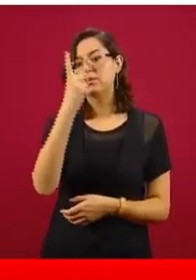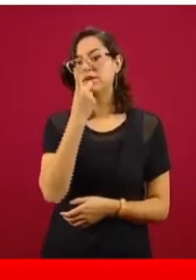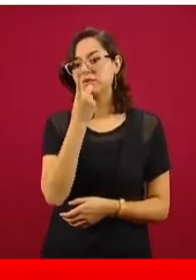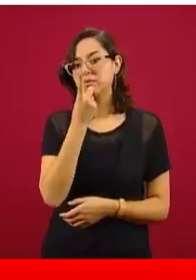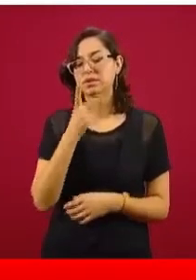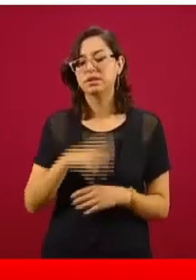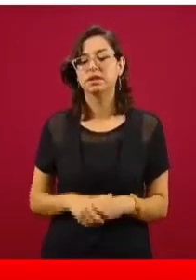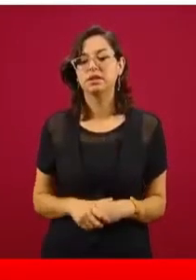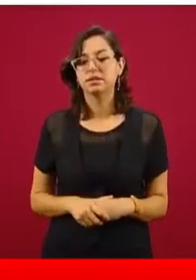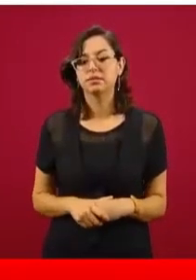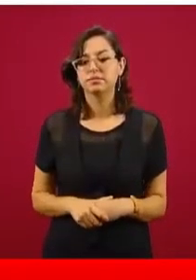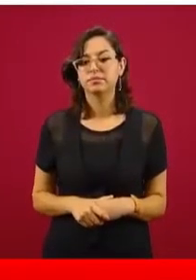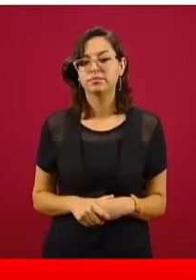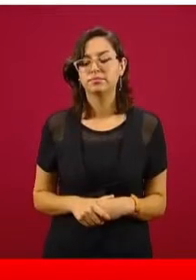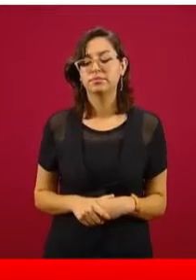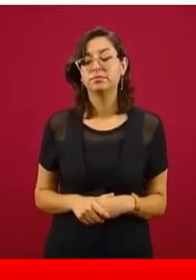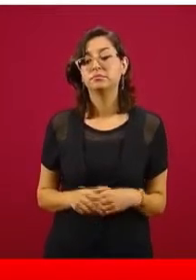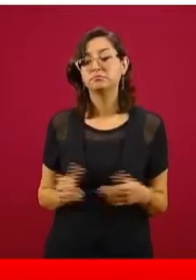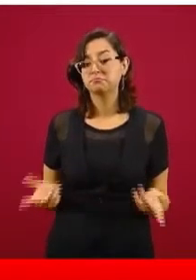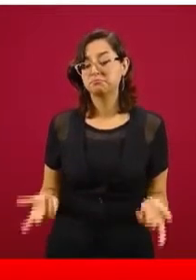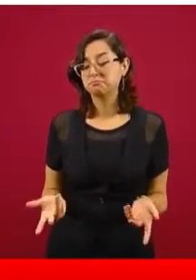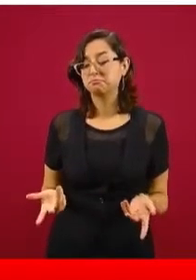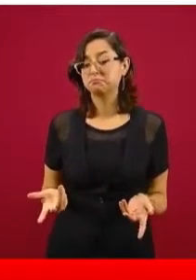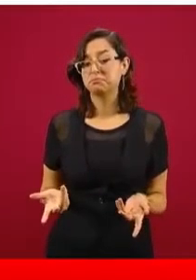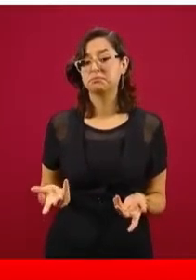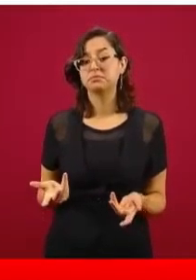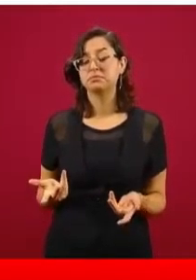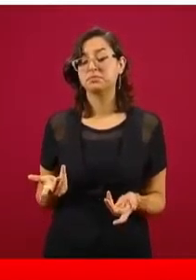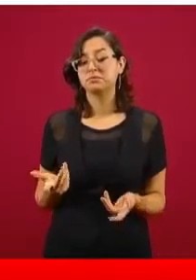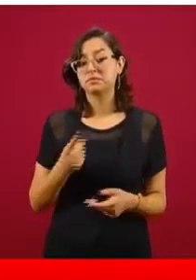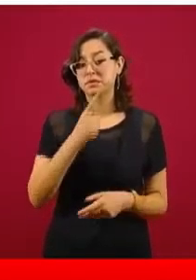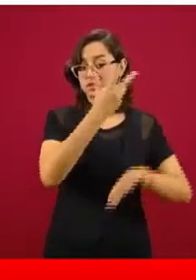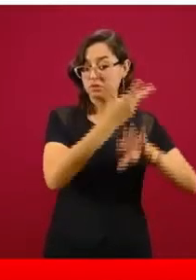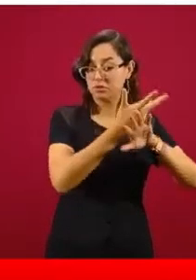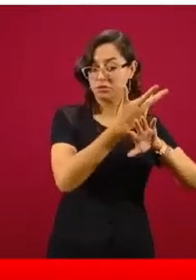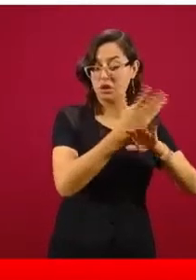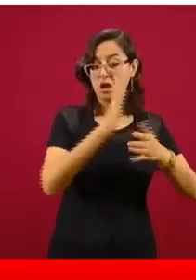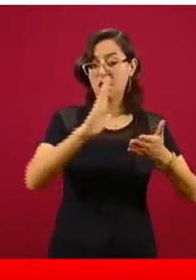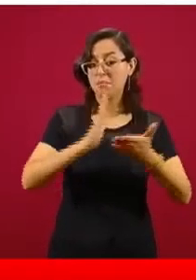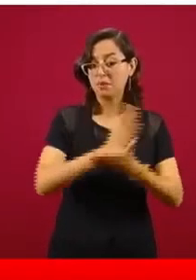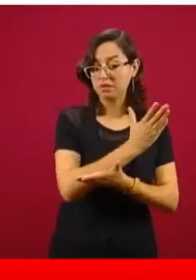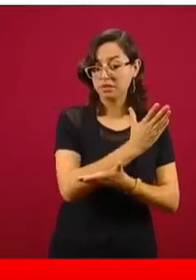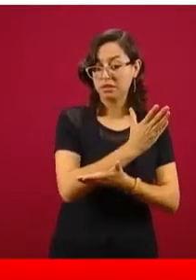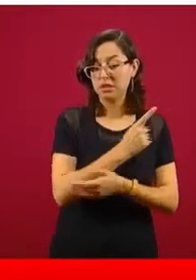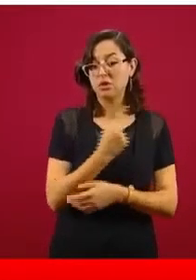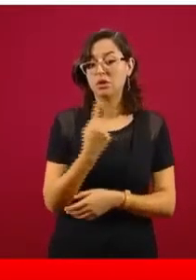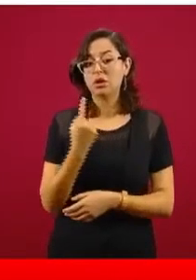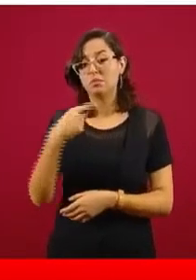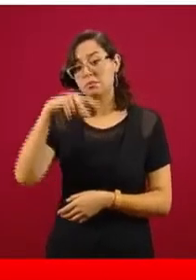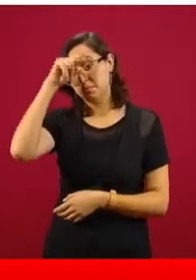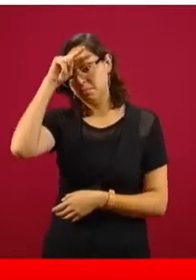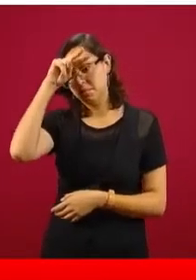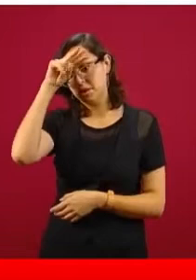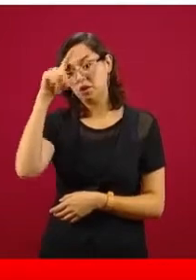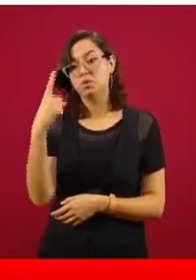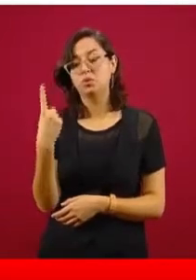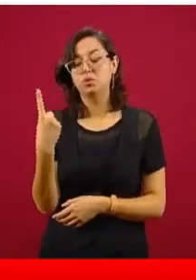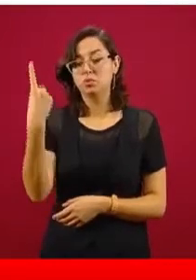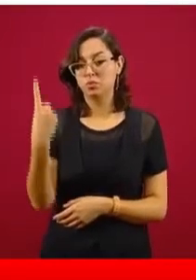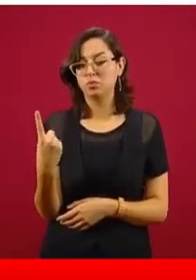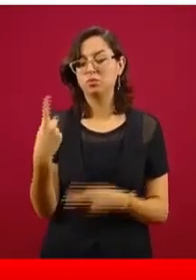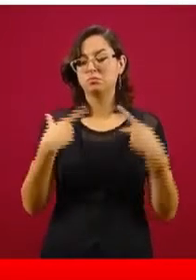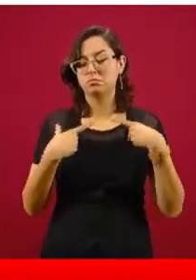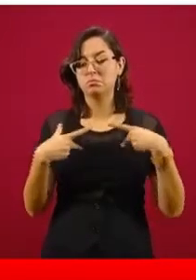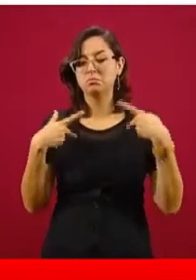Fallecimientos fuera de los que acabo de referir en la Unión Americana, tenemos un fallecimiento en Perú, ustedes lo recordarán, fue un caso muy